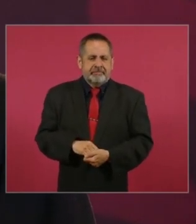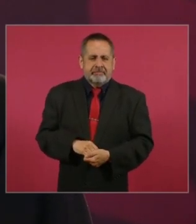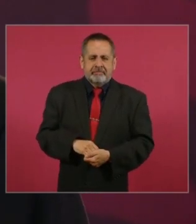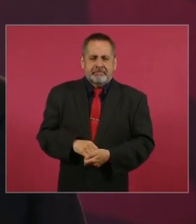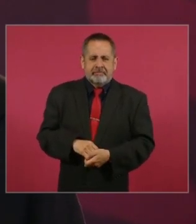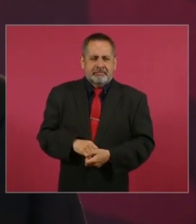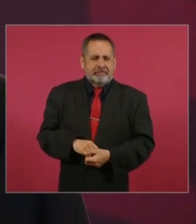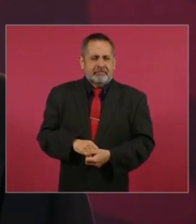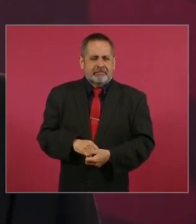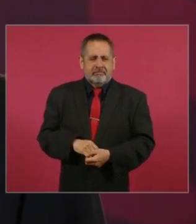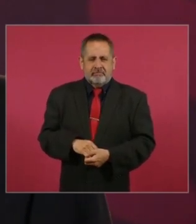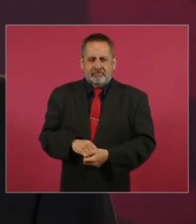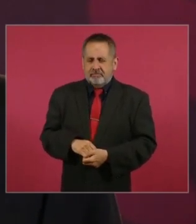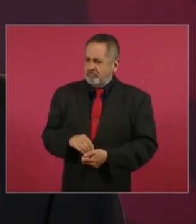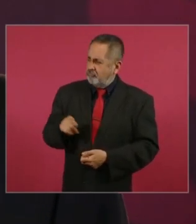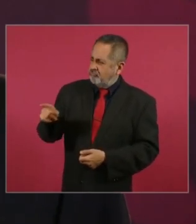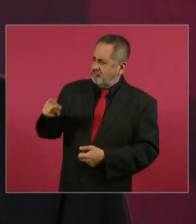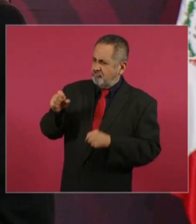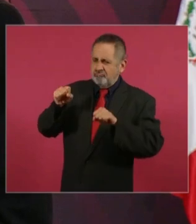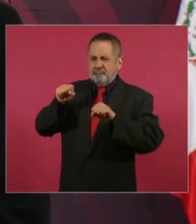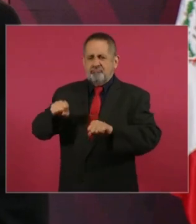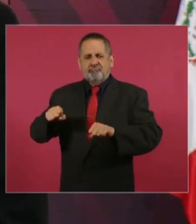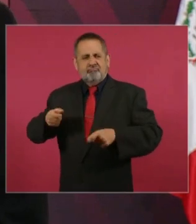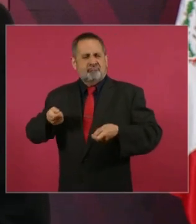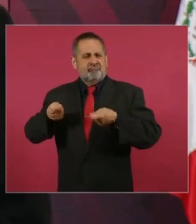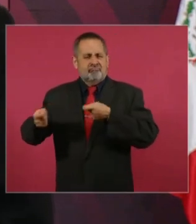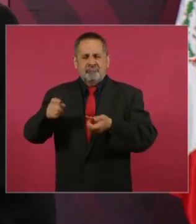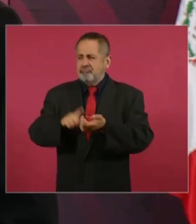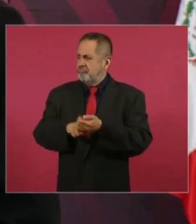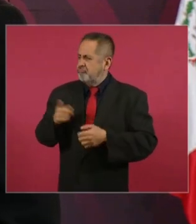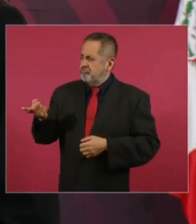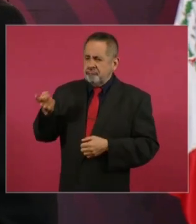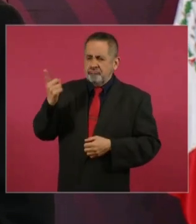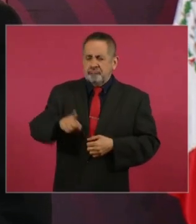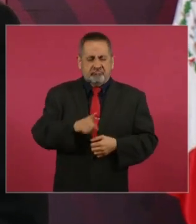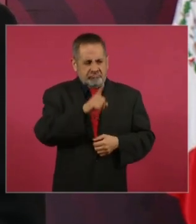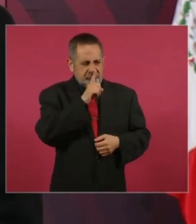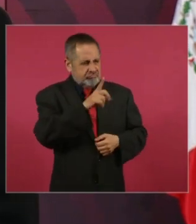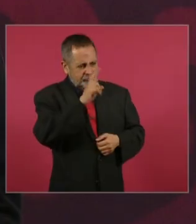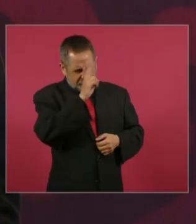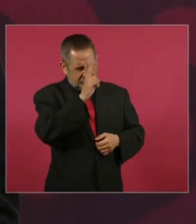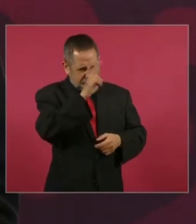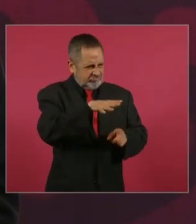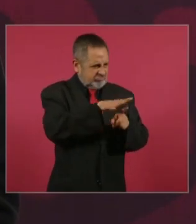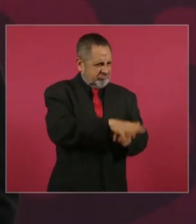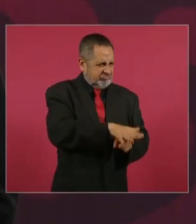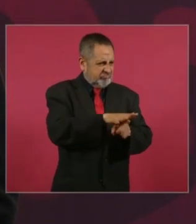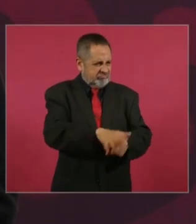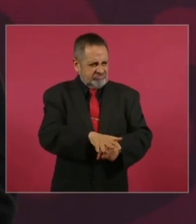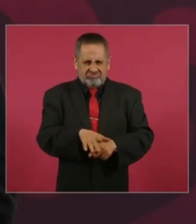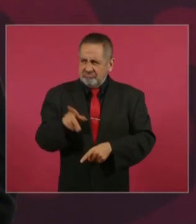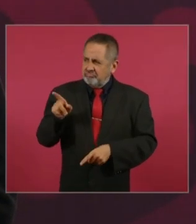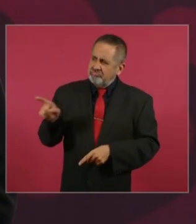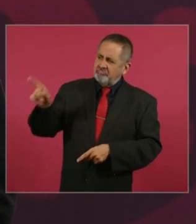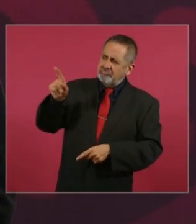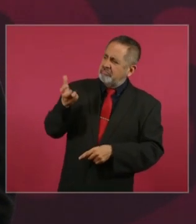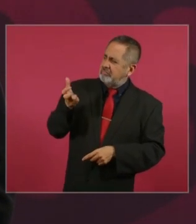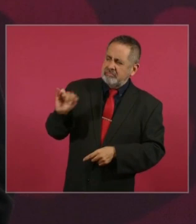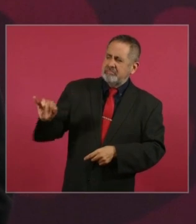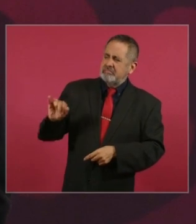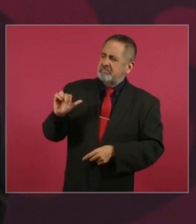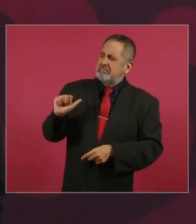La dictadura, la censura, desde